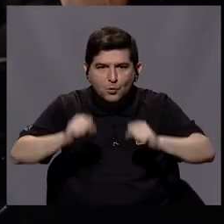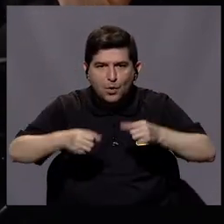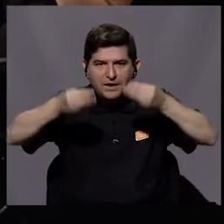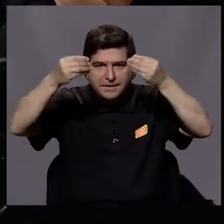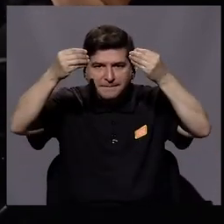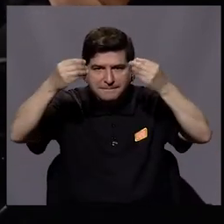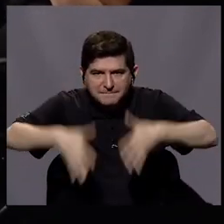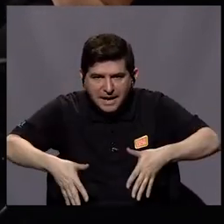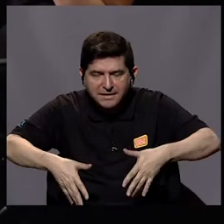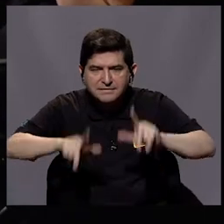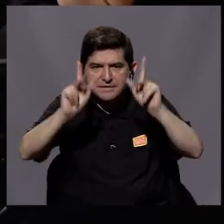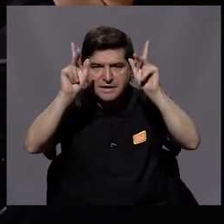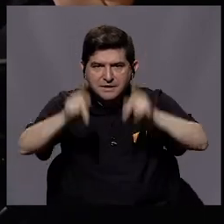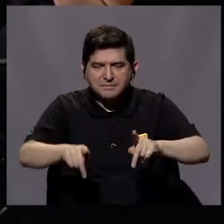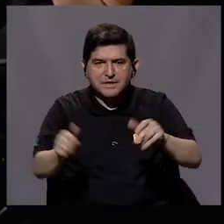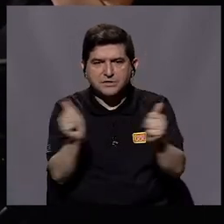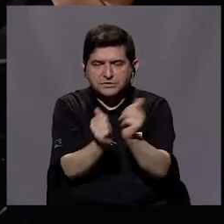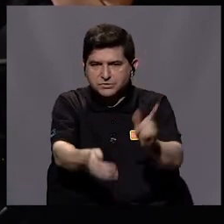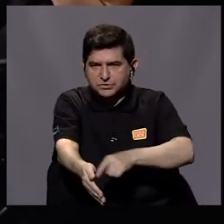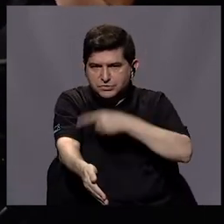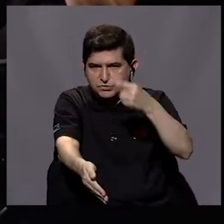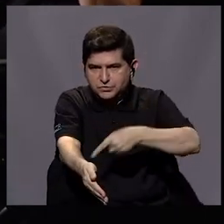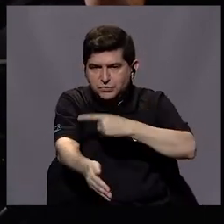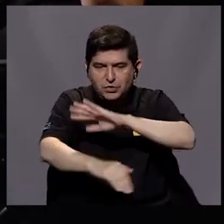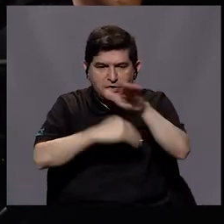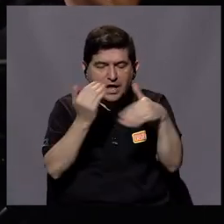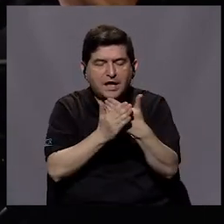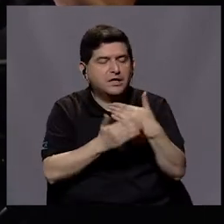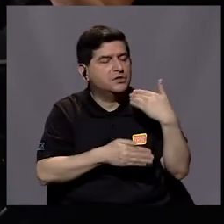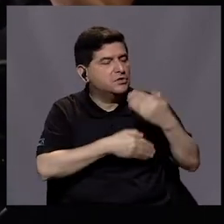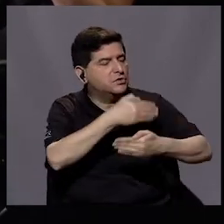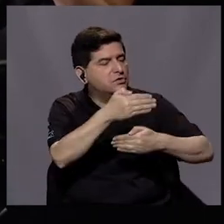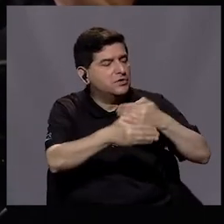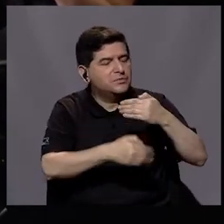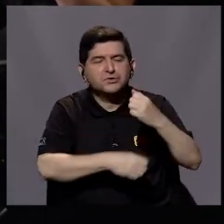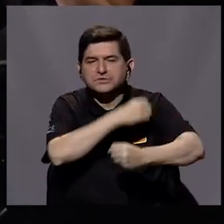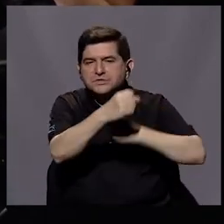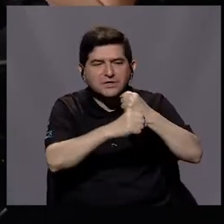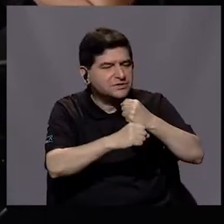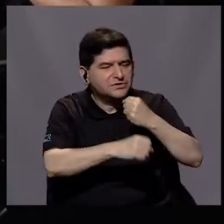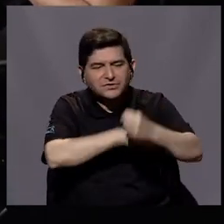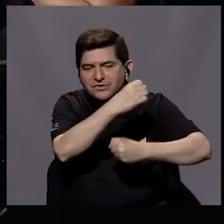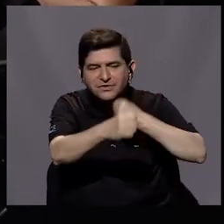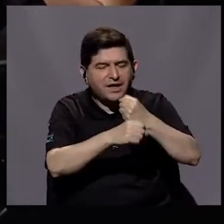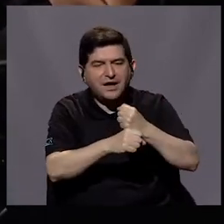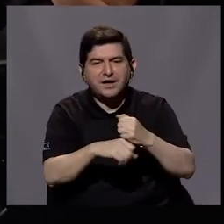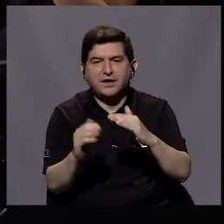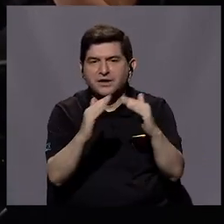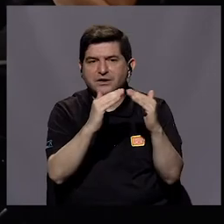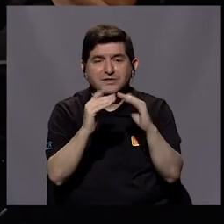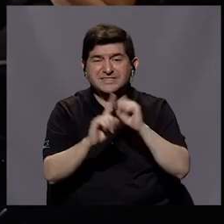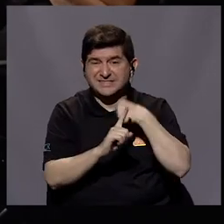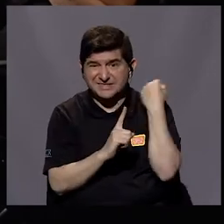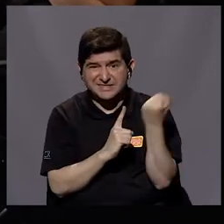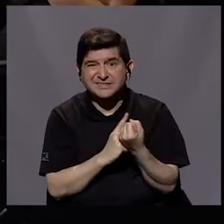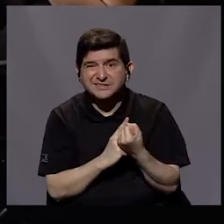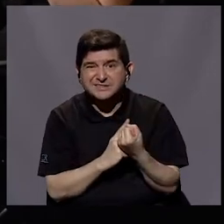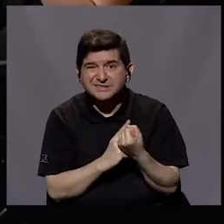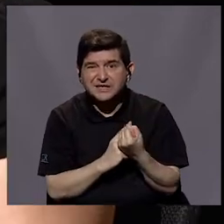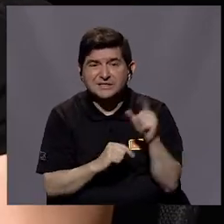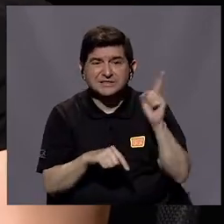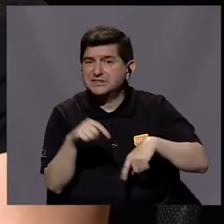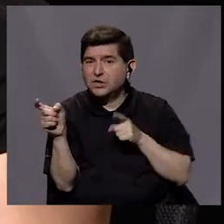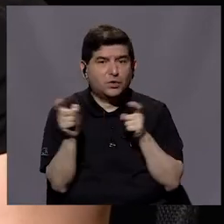puede perder un paciente diabético a lo largo de todos esos años que tiene que convivir con esa condición